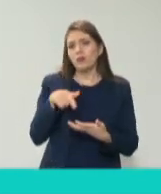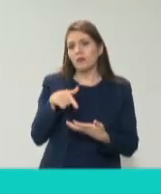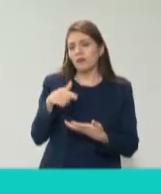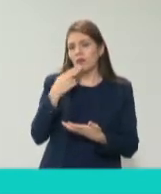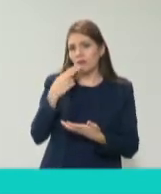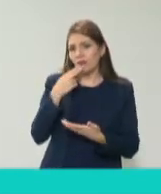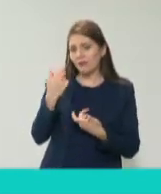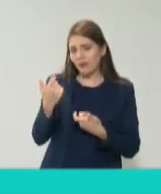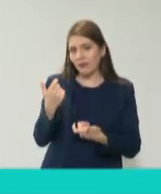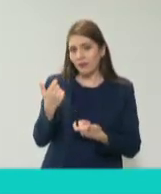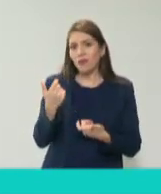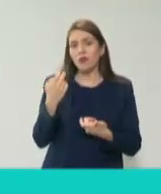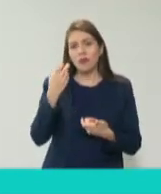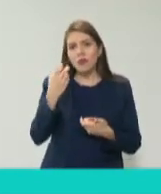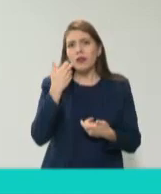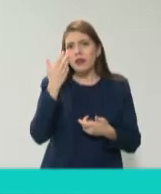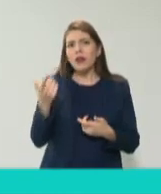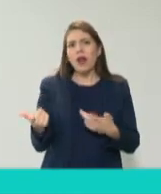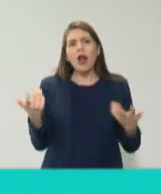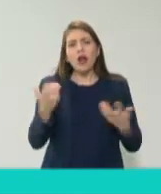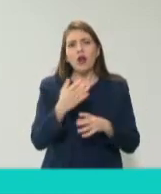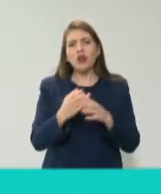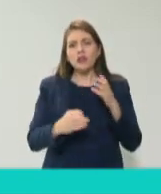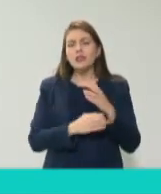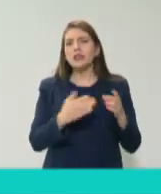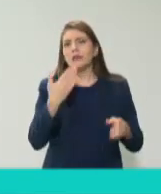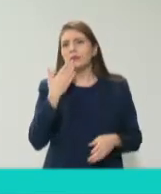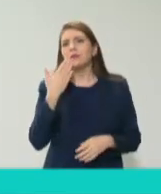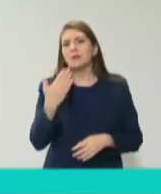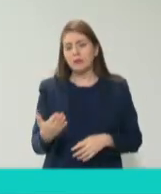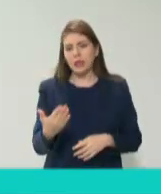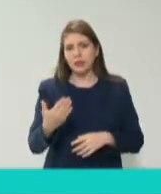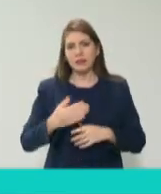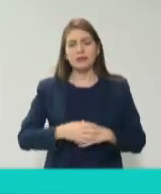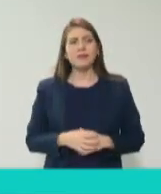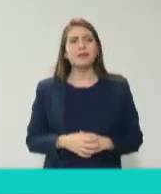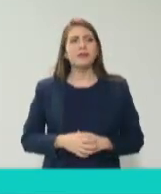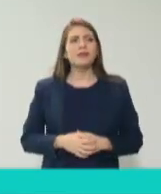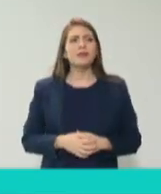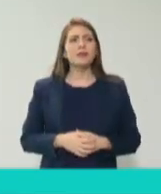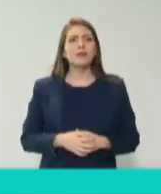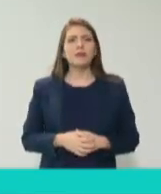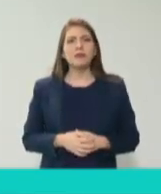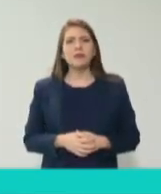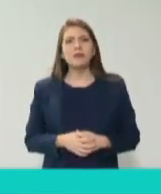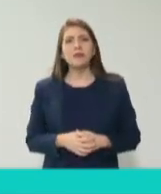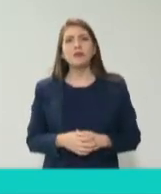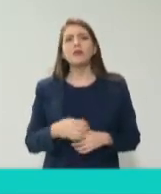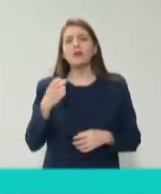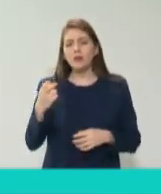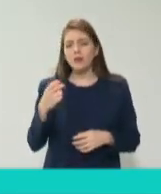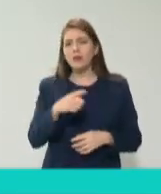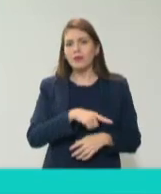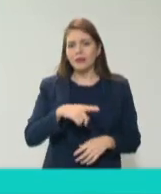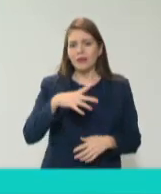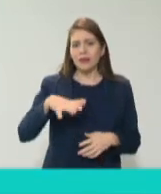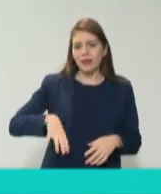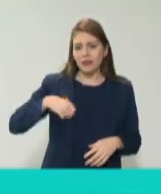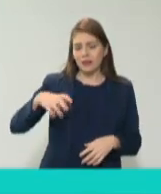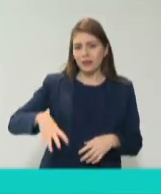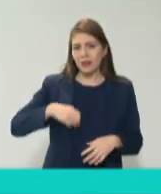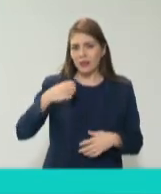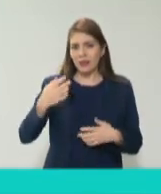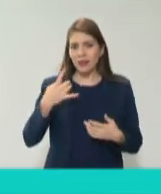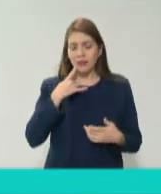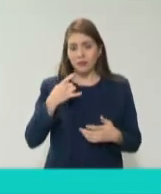es un ejemplo de que hay veces y está bien no quiero demeritar todos los esfuerzos que se hacen en el sector público que